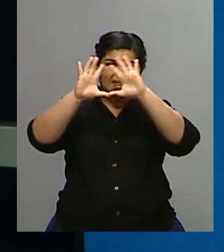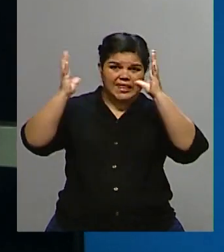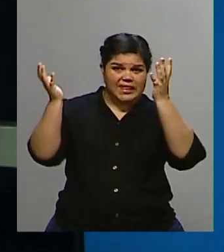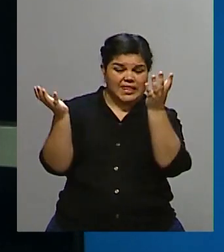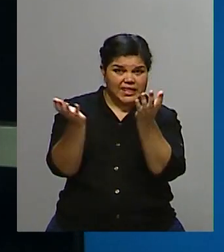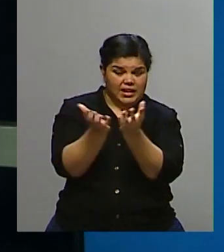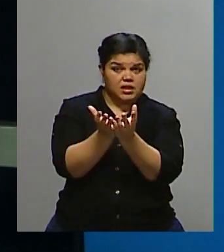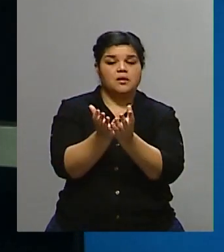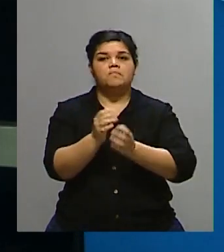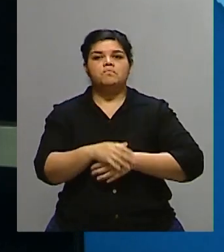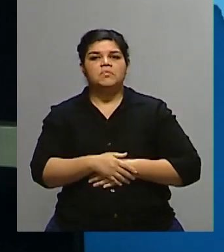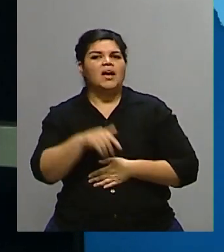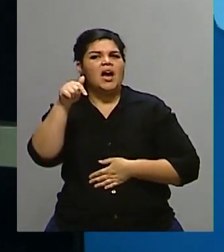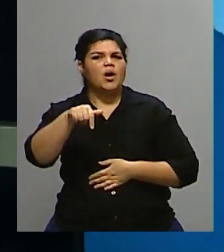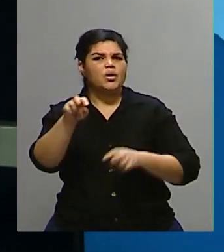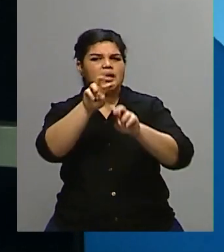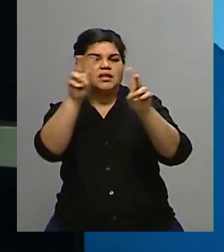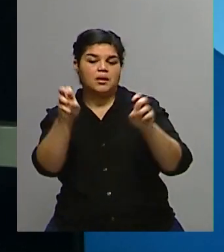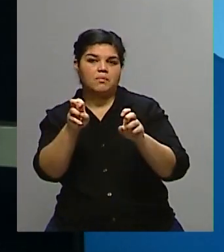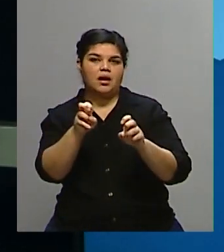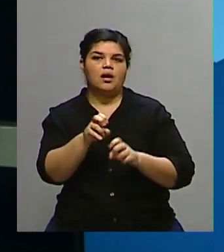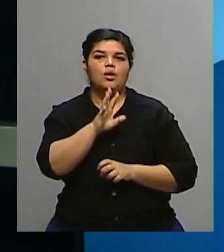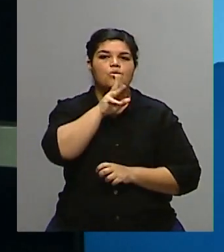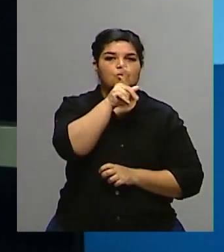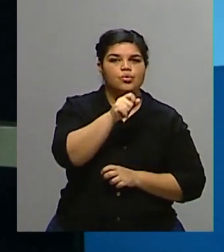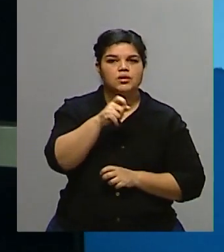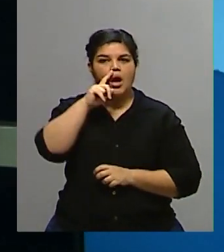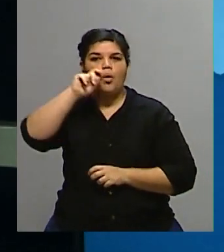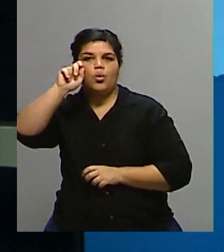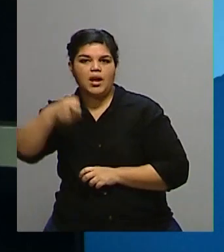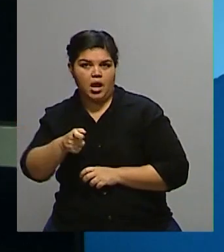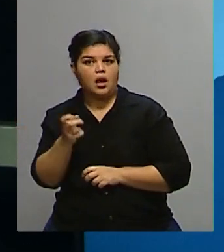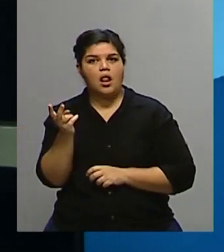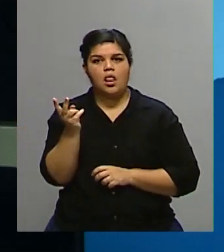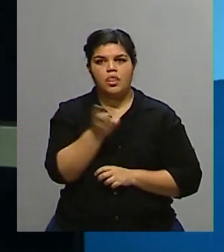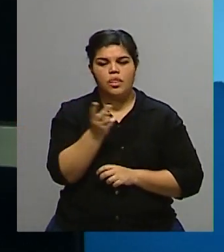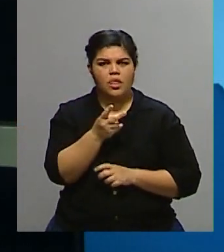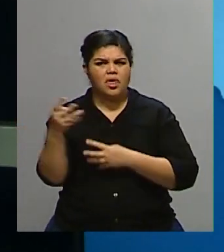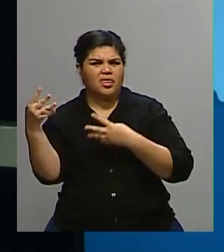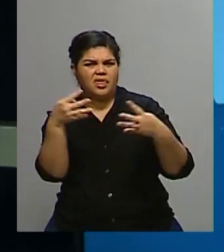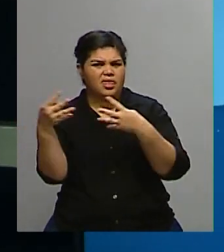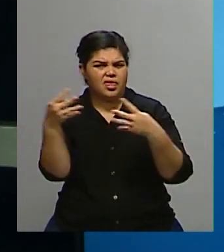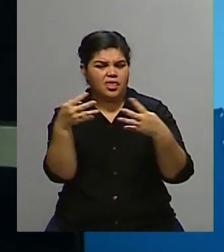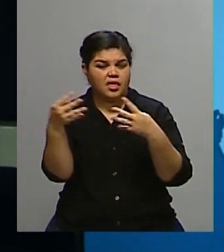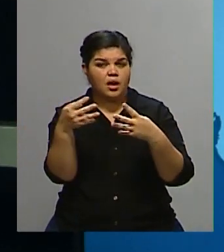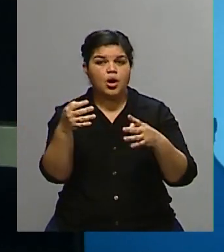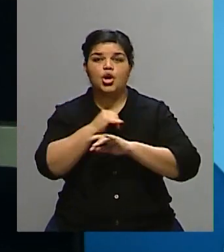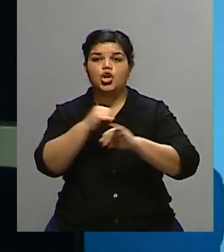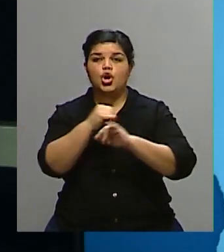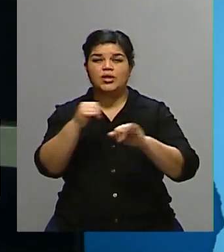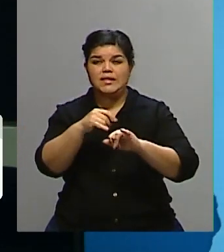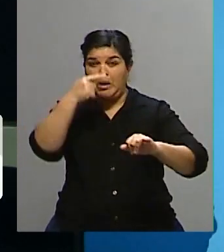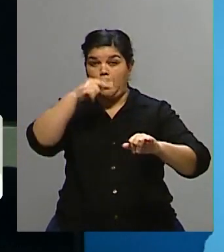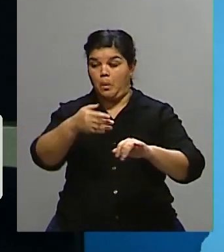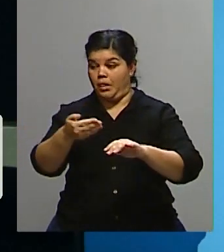Y vamos a empezar con el conflicto entre Ucrania y Rusia, Rusia y Ucrania, con las últimas noticias o novedades más trascendentes